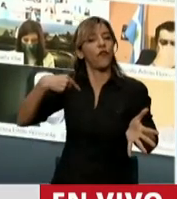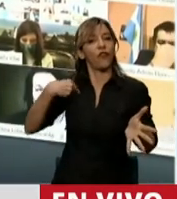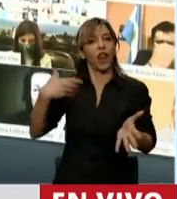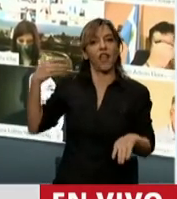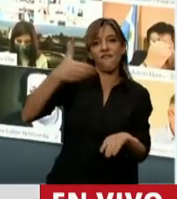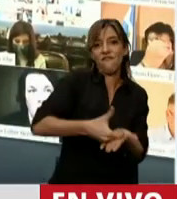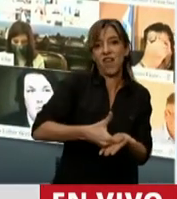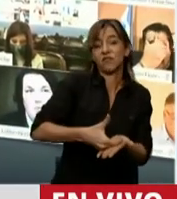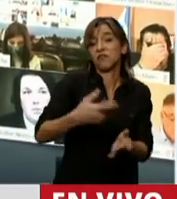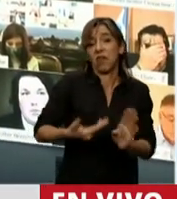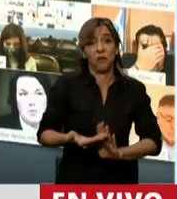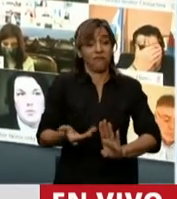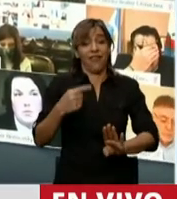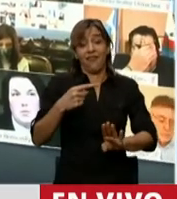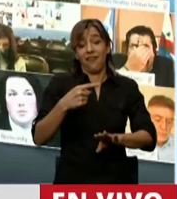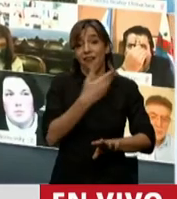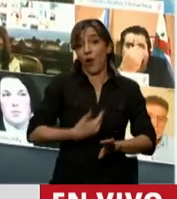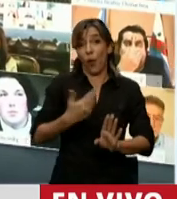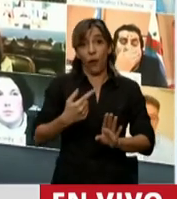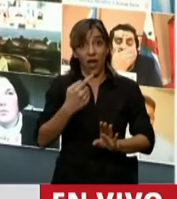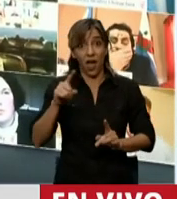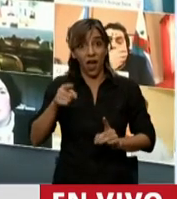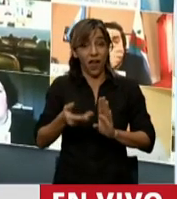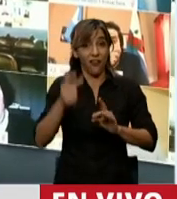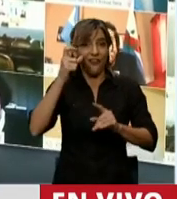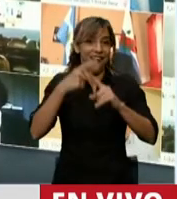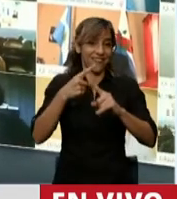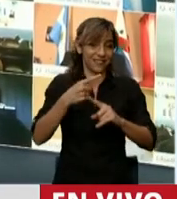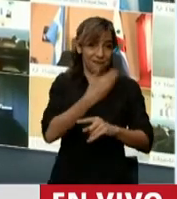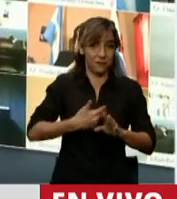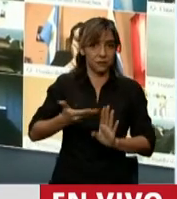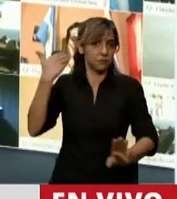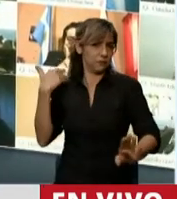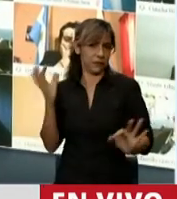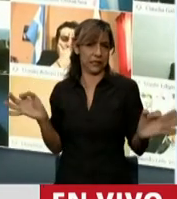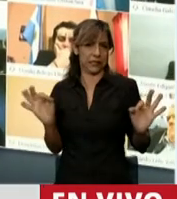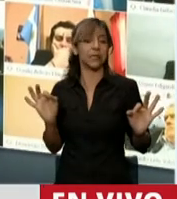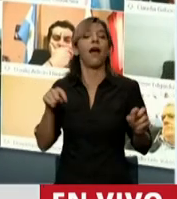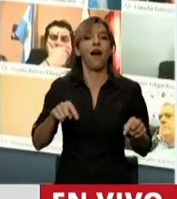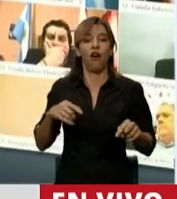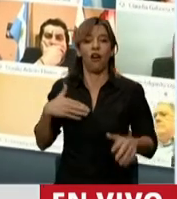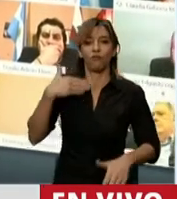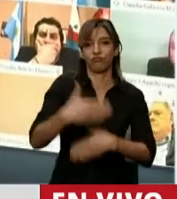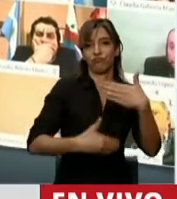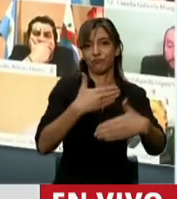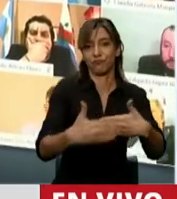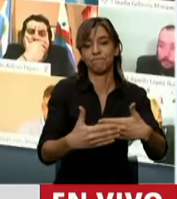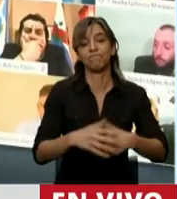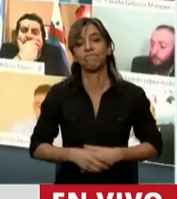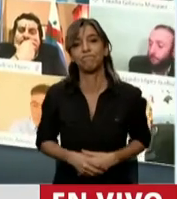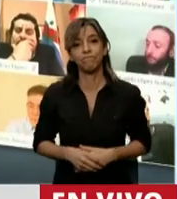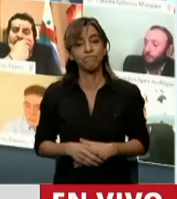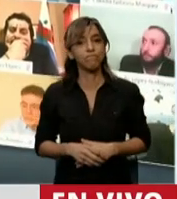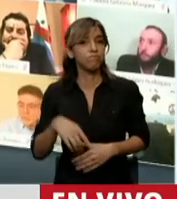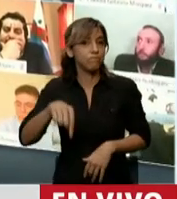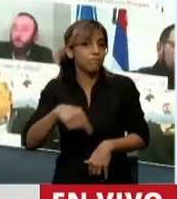sufrido el pueblo de Formosa. En lo que tiene que ver exclusivamente con la pandemia, la verdad que las medidas del gobierno nacional han